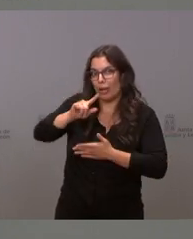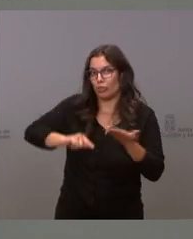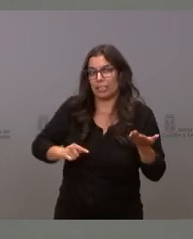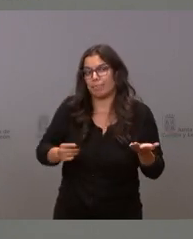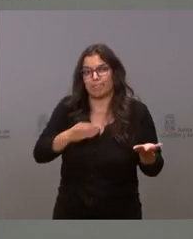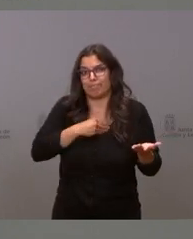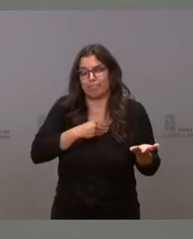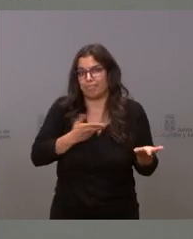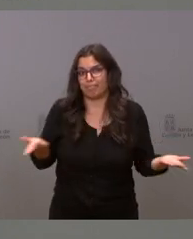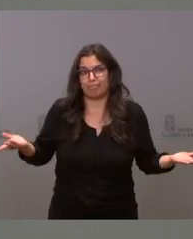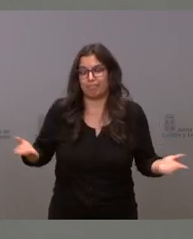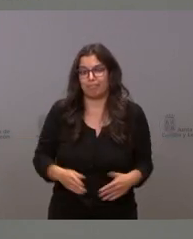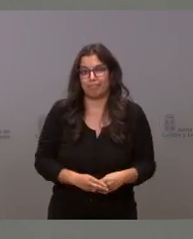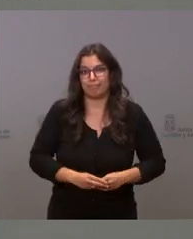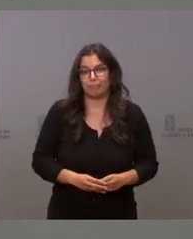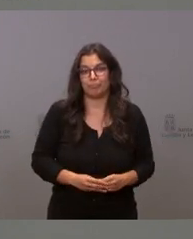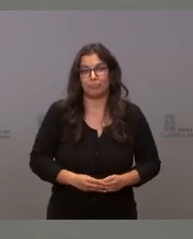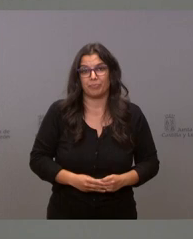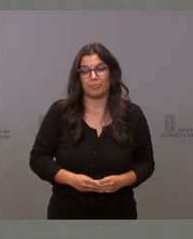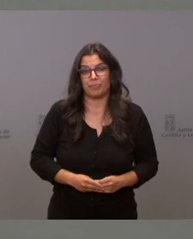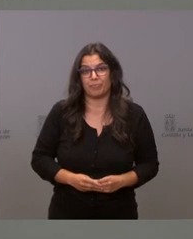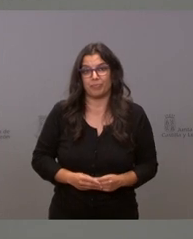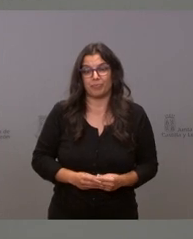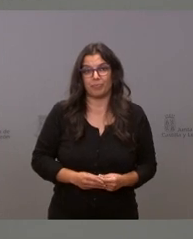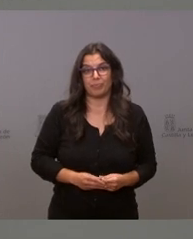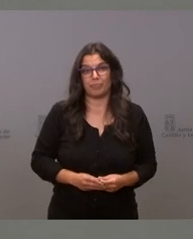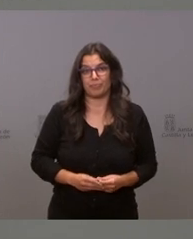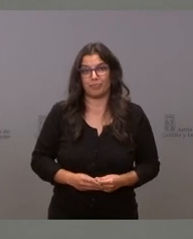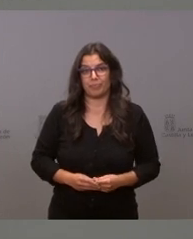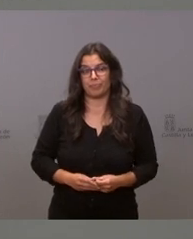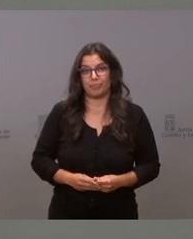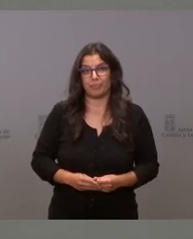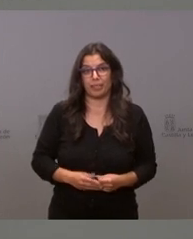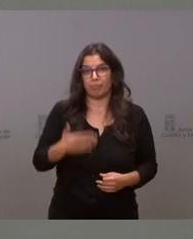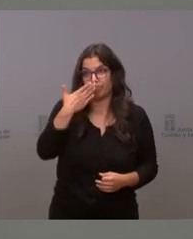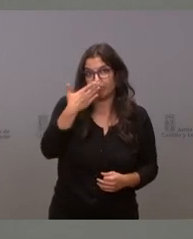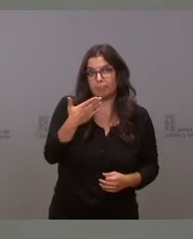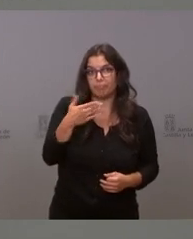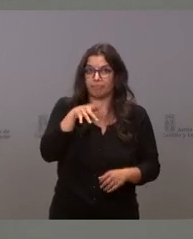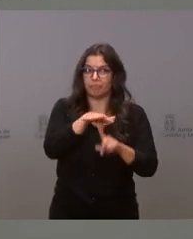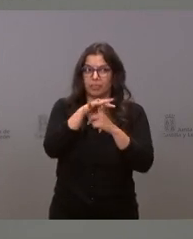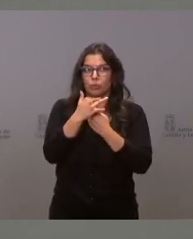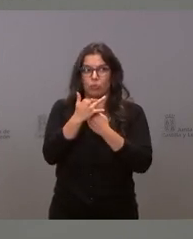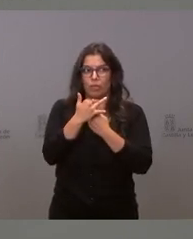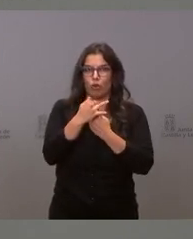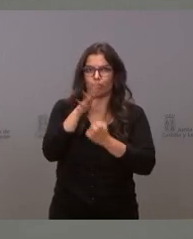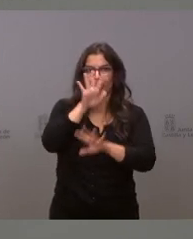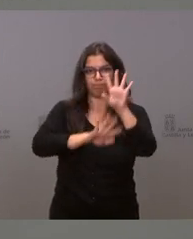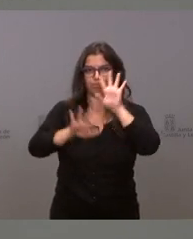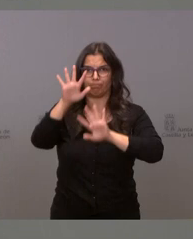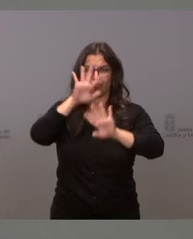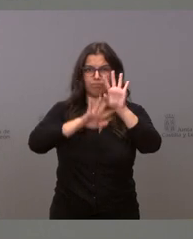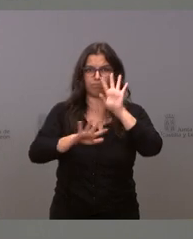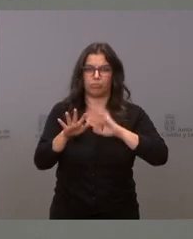desgraciadamente yo la verdad es que es una situación muy muy muy compleja en la cual